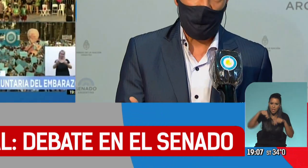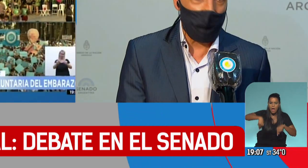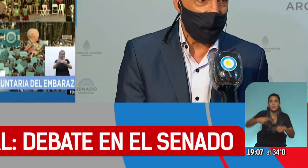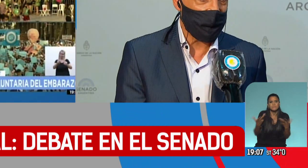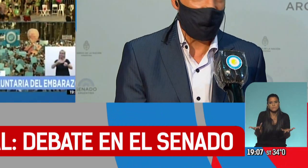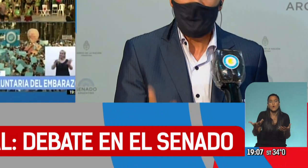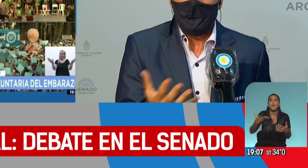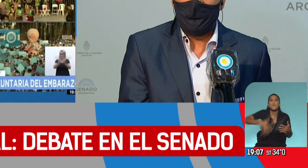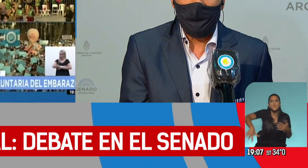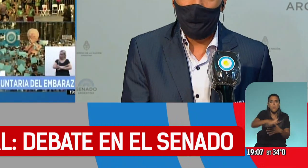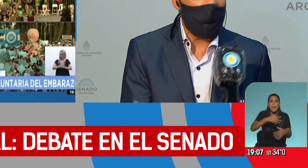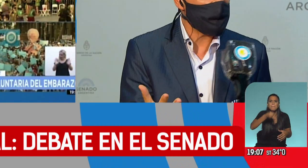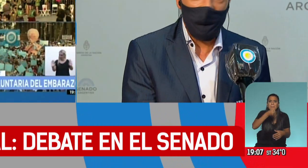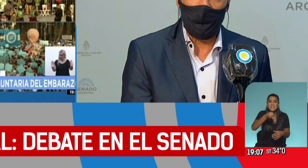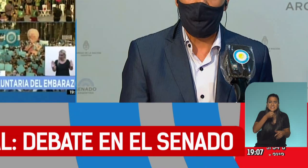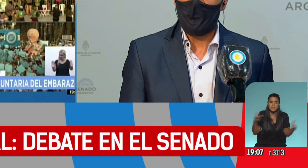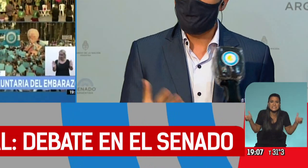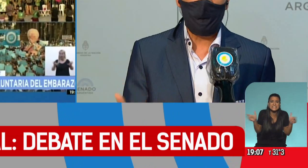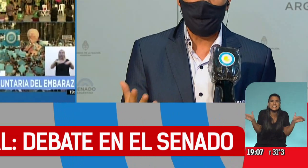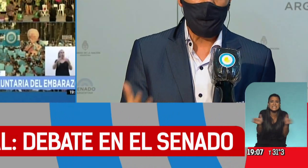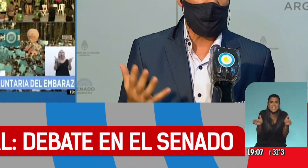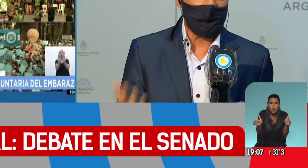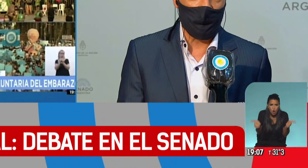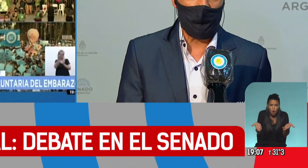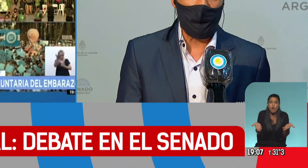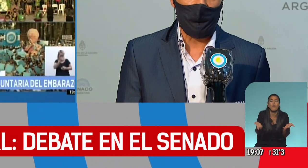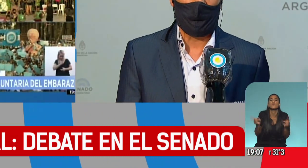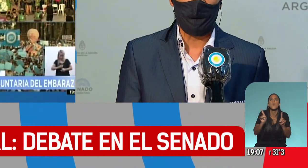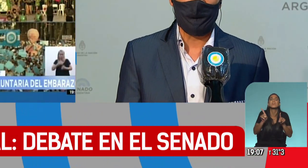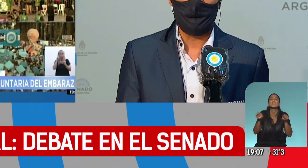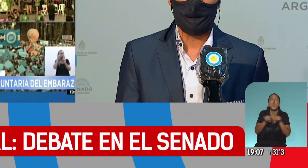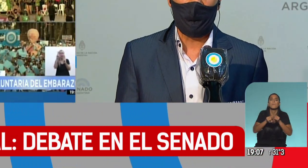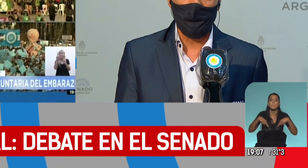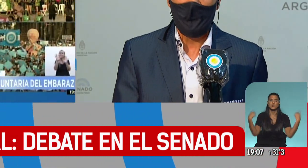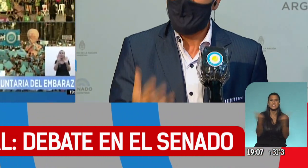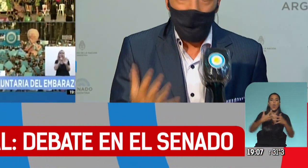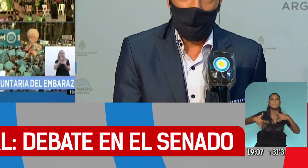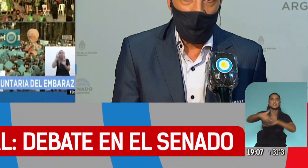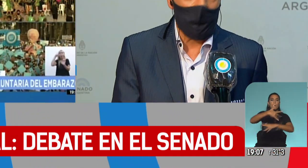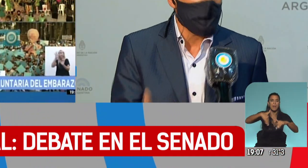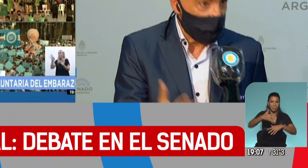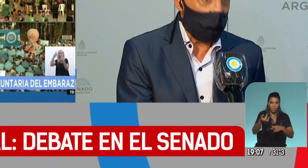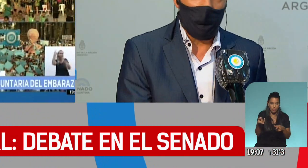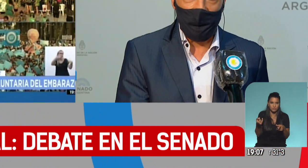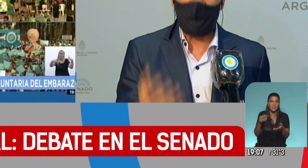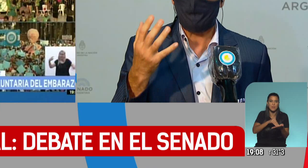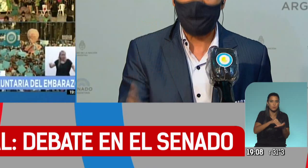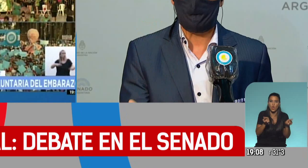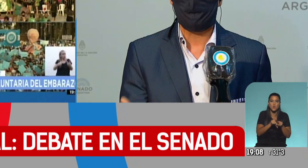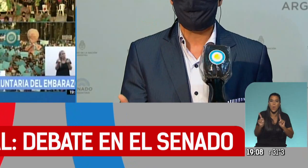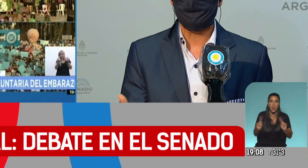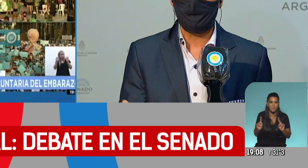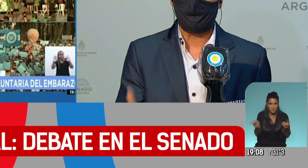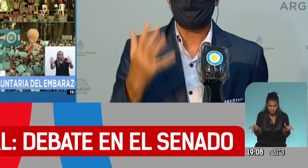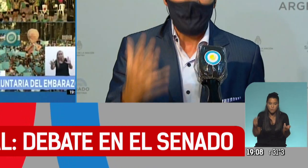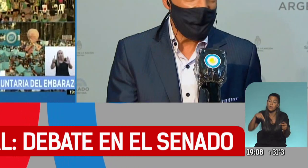hay mucha prensa, y este lugar es chico, no es lo mismo que el salón de pasos perdidos en diputados, pero bueno, tenemos que estar, es